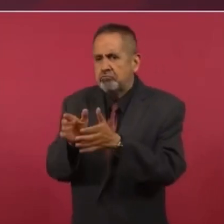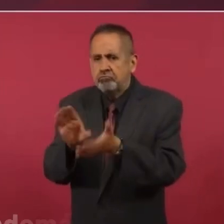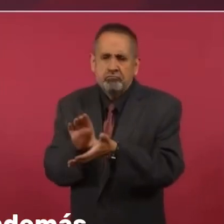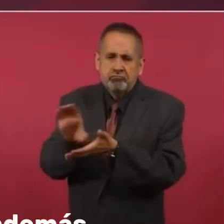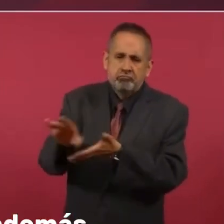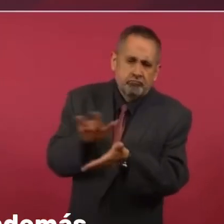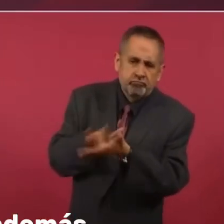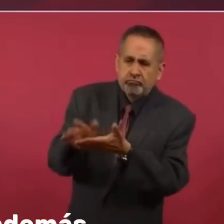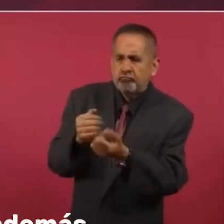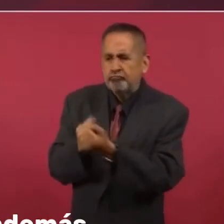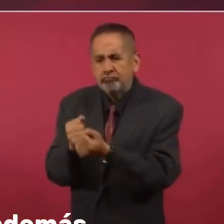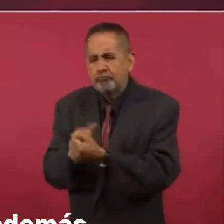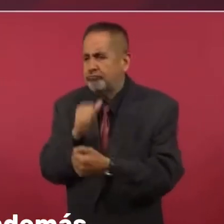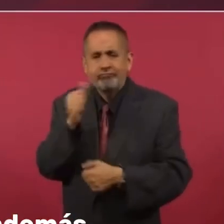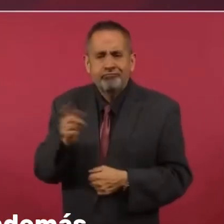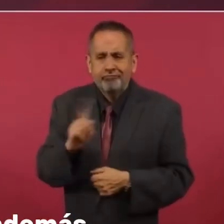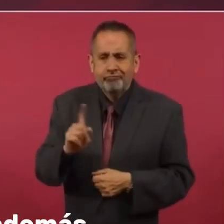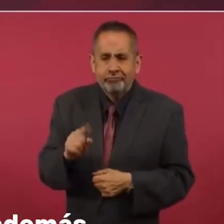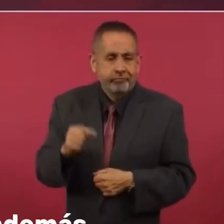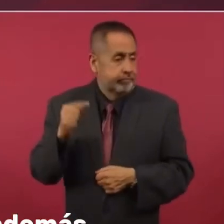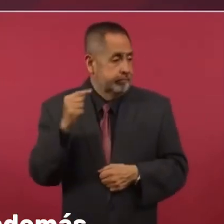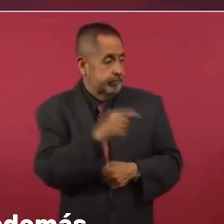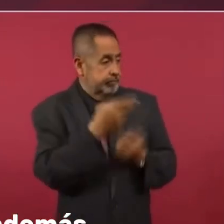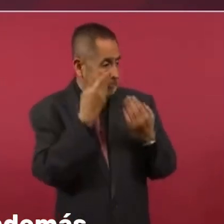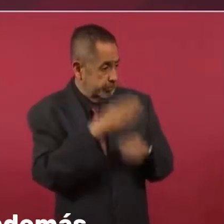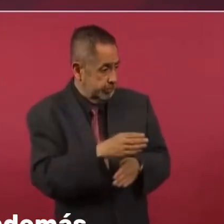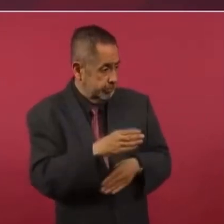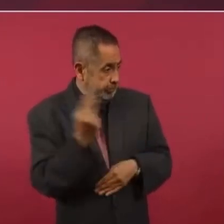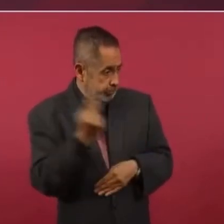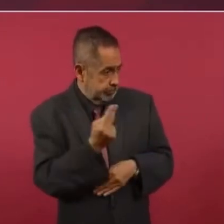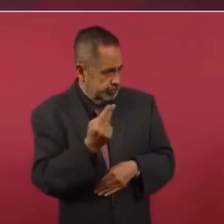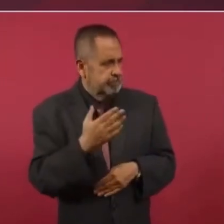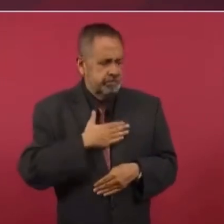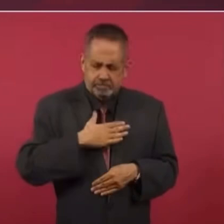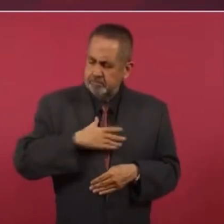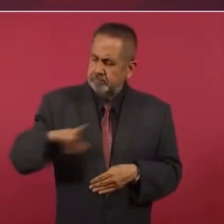al pequeño empresario, rescatan a los de arriba. Además,